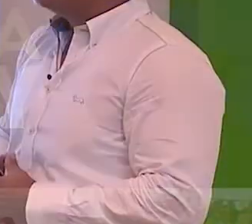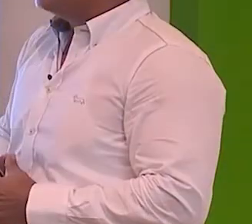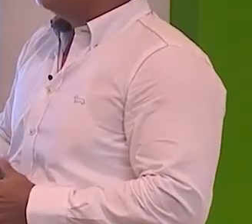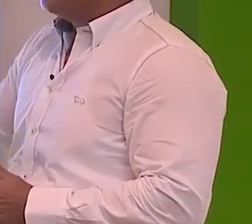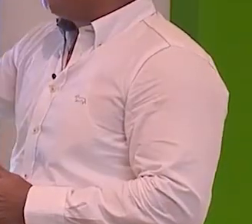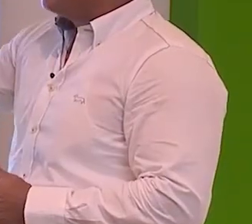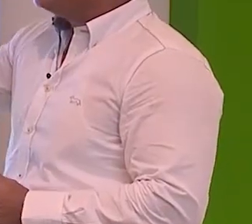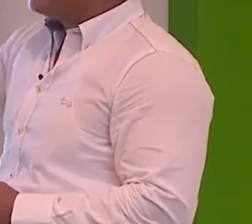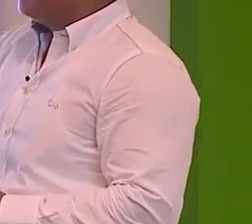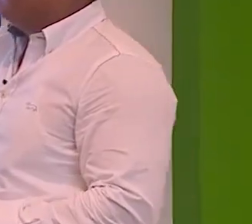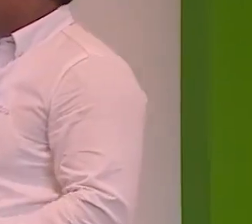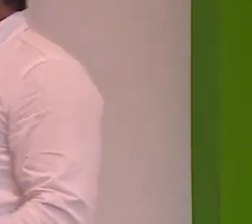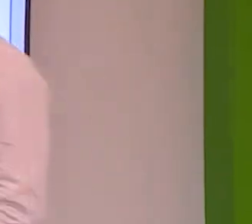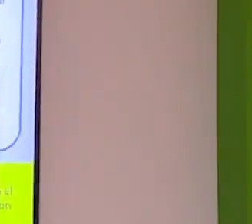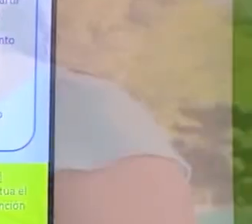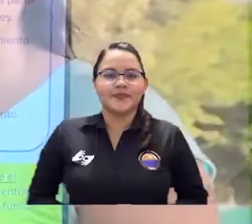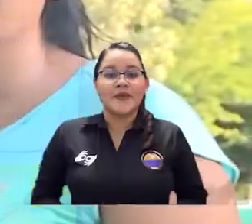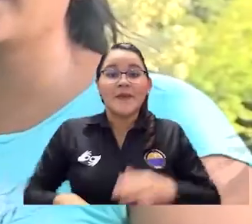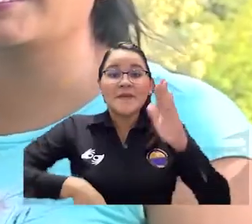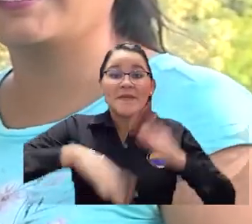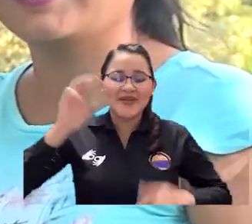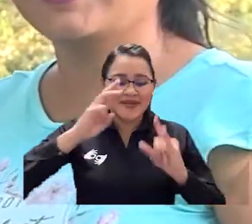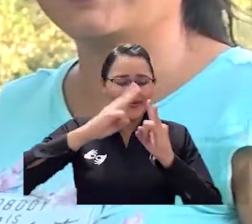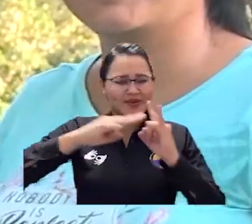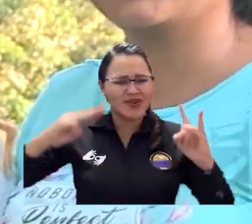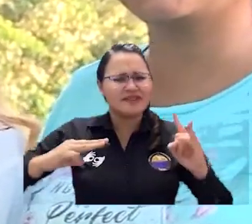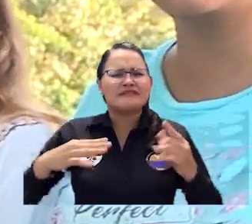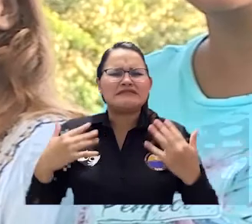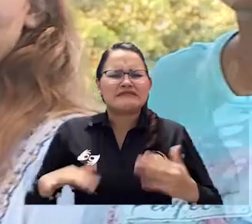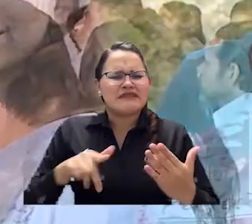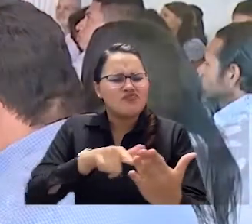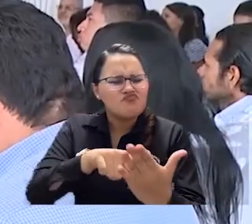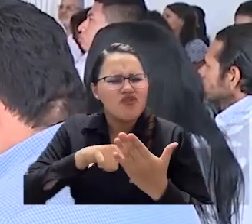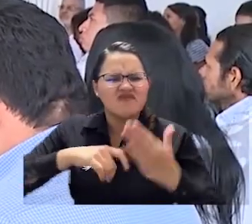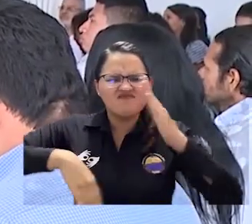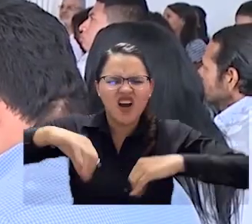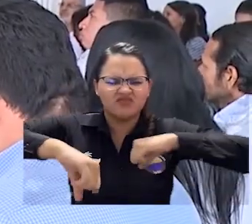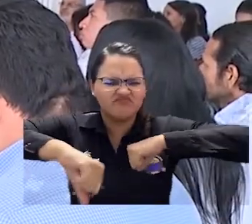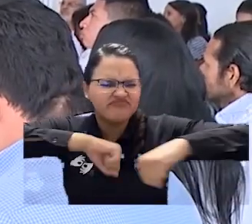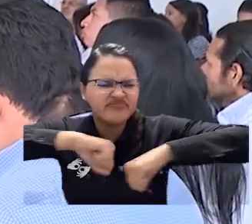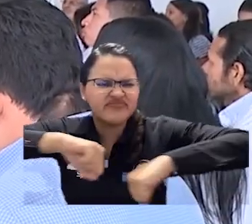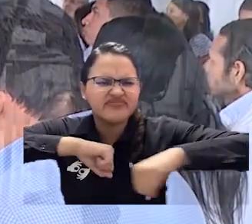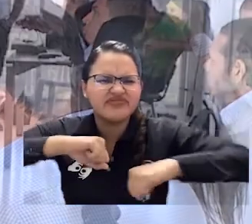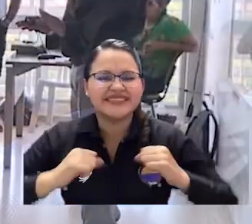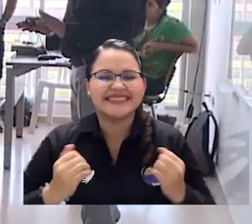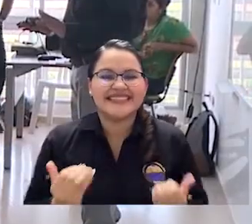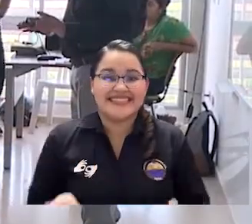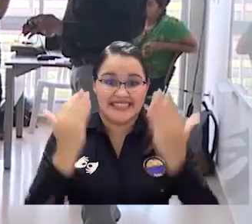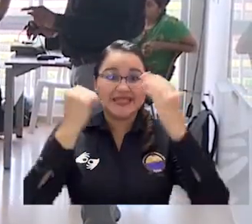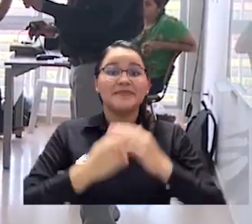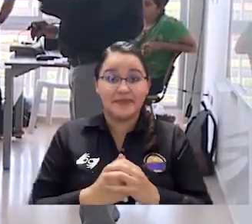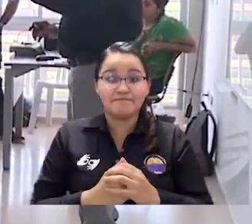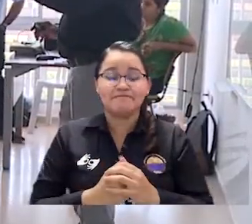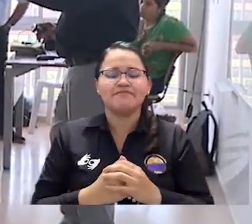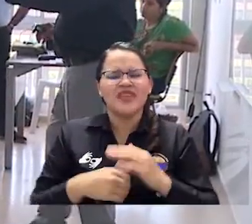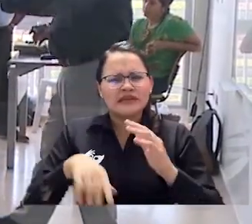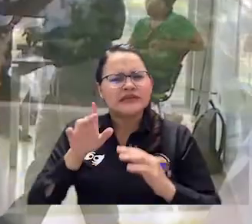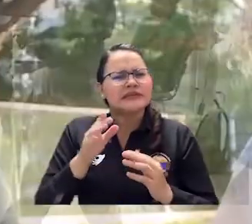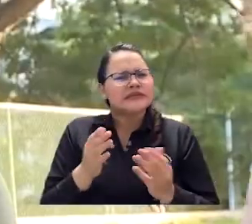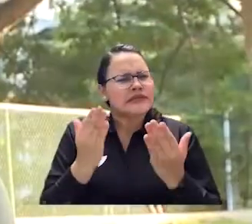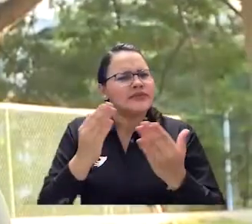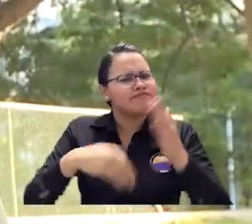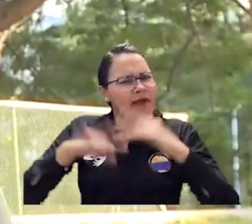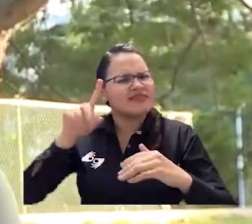Como un ejemplo de liderazgo y gestión institucional, así definieron los profesores de la universidad el logro de la